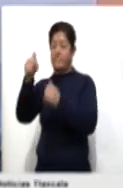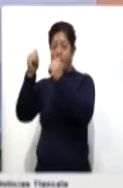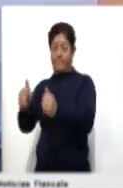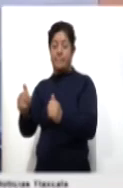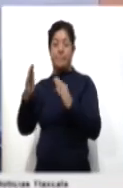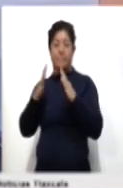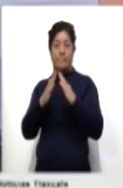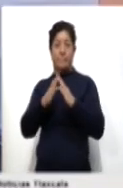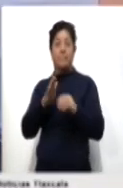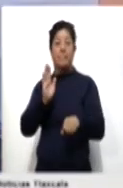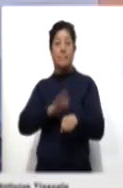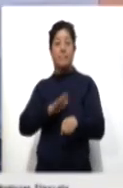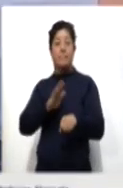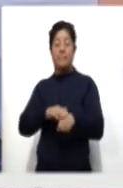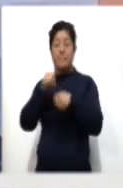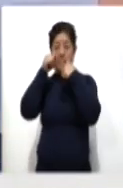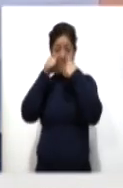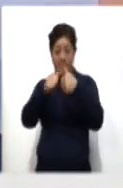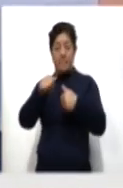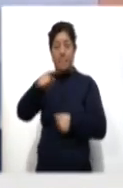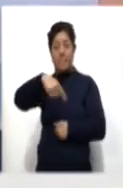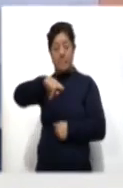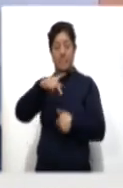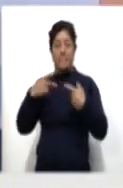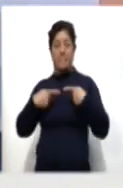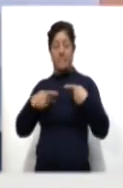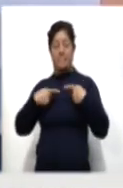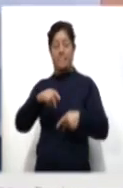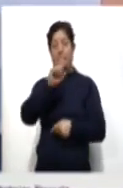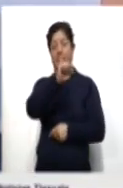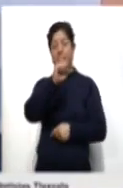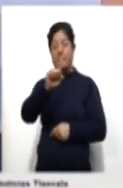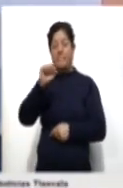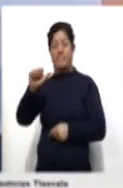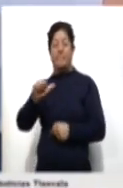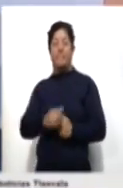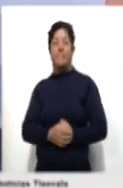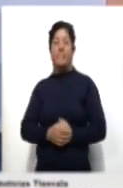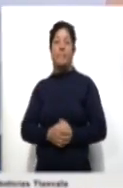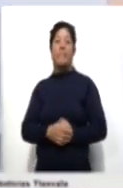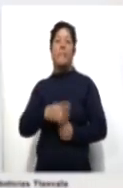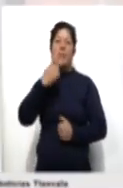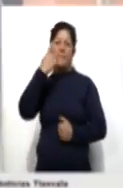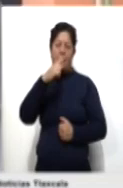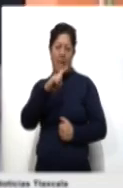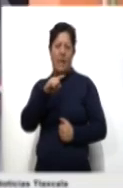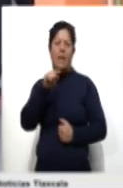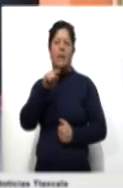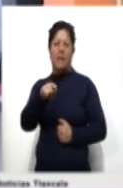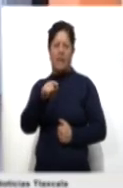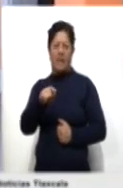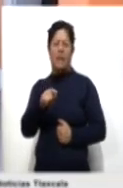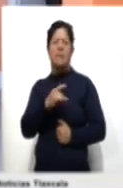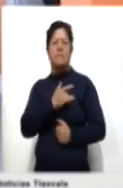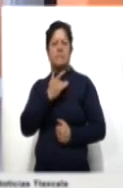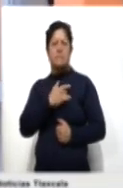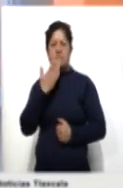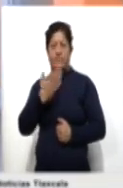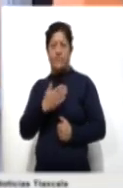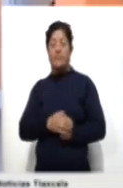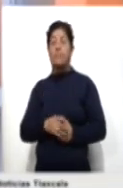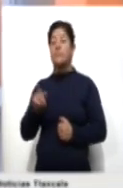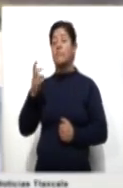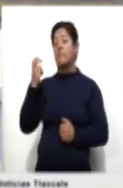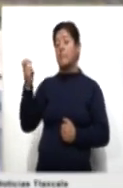y sobre todo que lo atiendan personal del sector salud, para descartar cualquier posibilidad. La directora del plantel subrayó